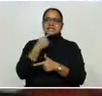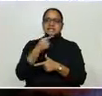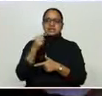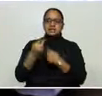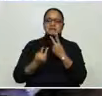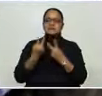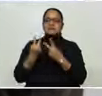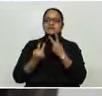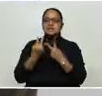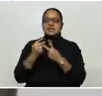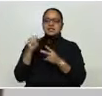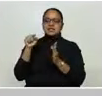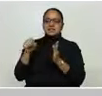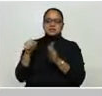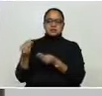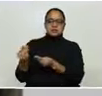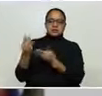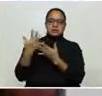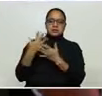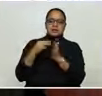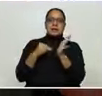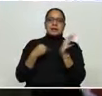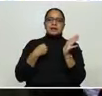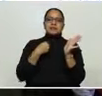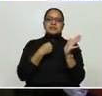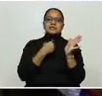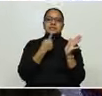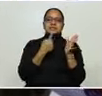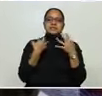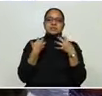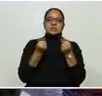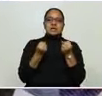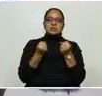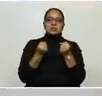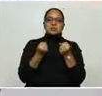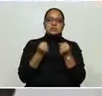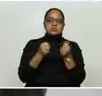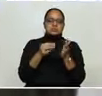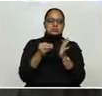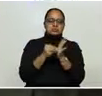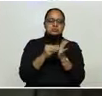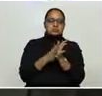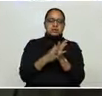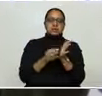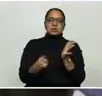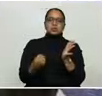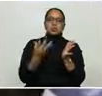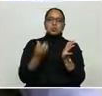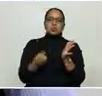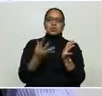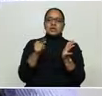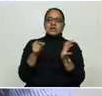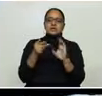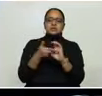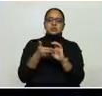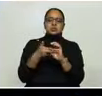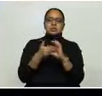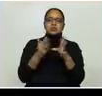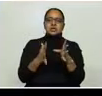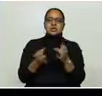visitarla desde el punto de vista de salud y hacer un análisis pormenorizado. ¿Cuántas muestras has tomado en Choluteca?